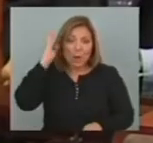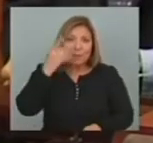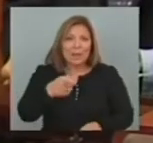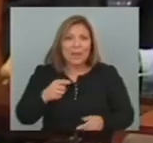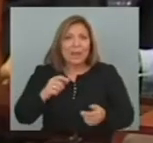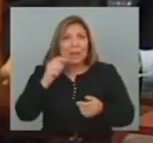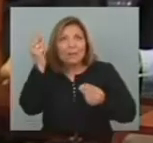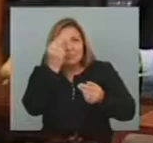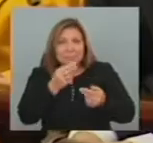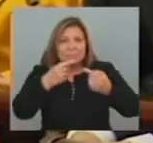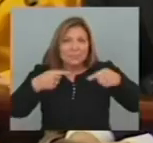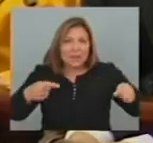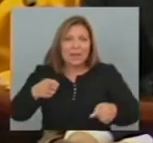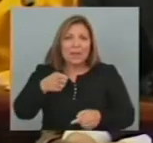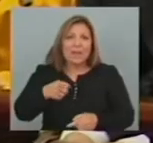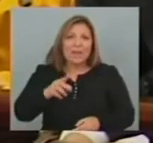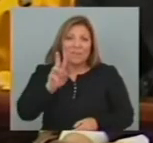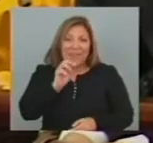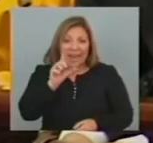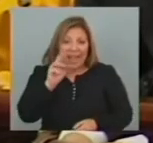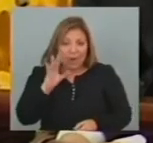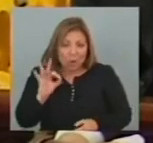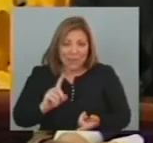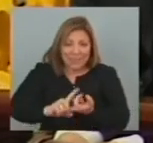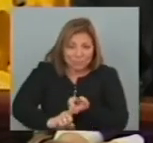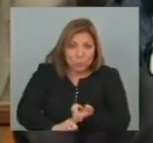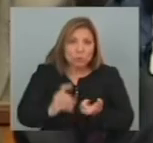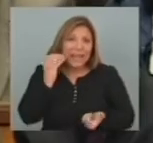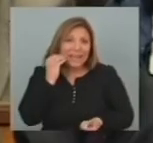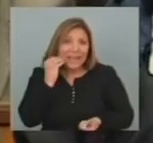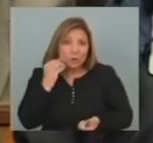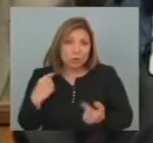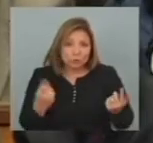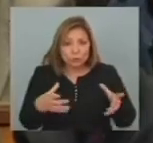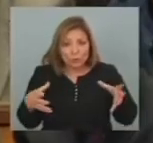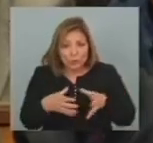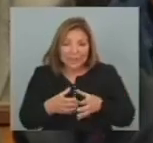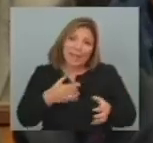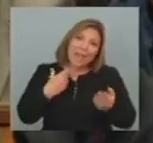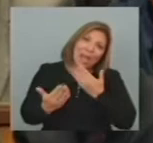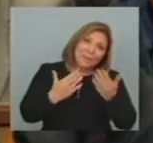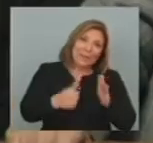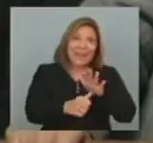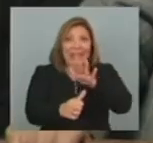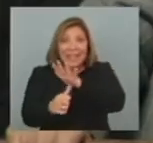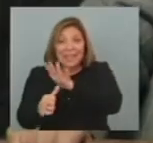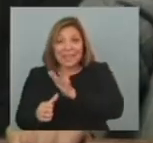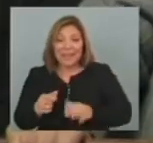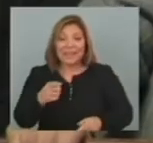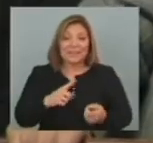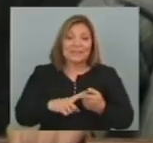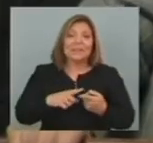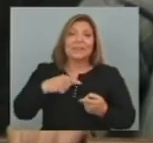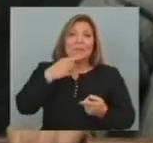artista Carlos Páez Vilaró Quien estuvo Acompañado De su esposa Y nietos Luego de charlar Animadamente Con líderes De la oposición Y otros